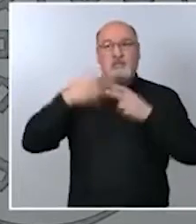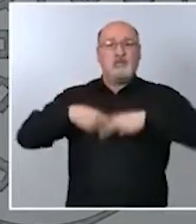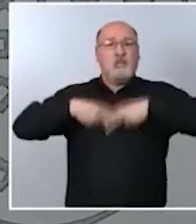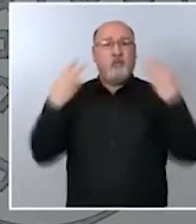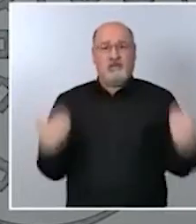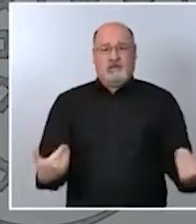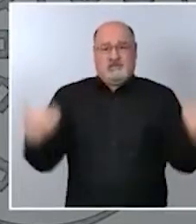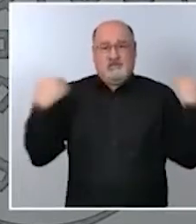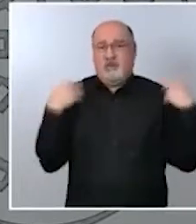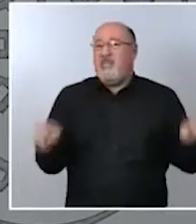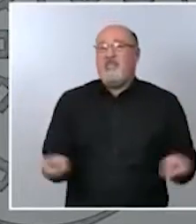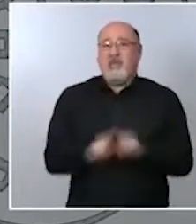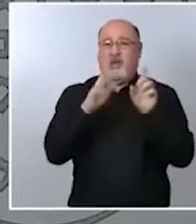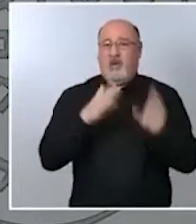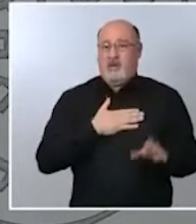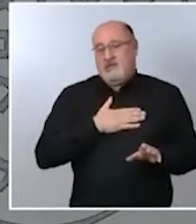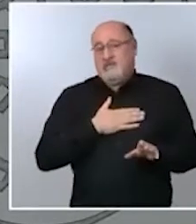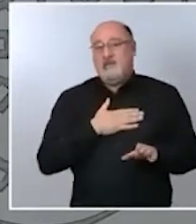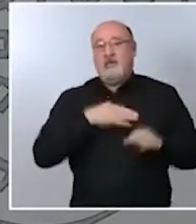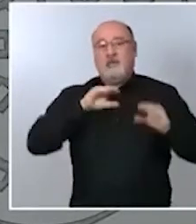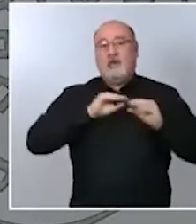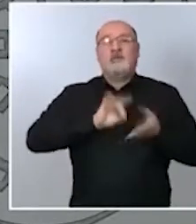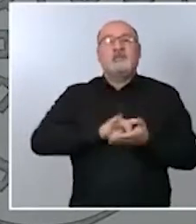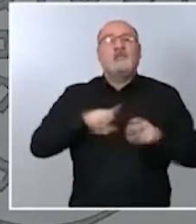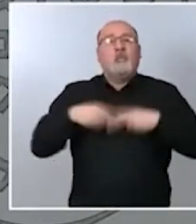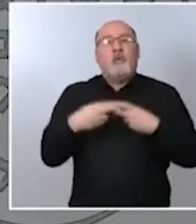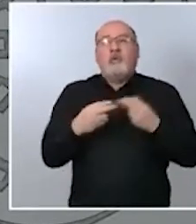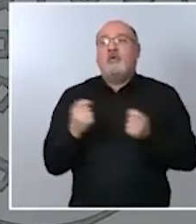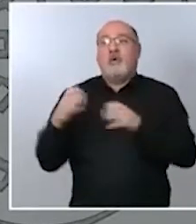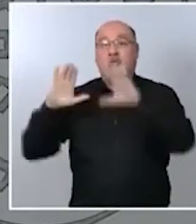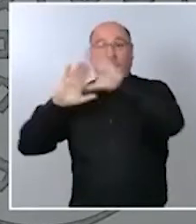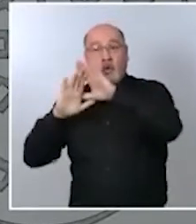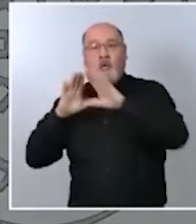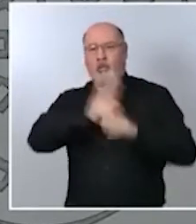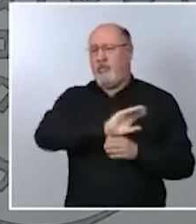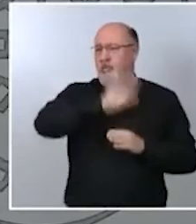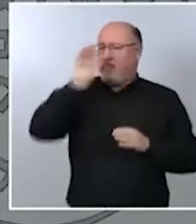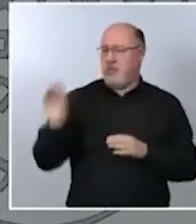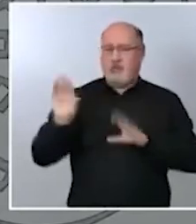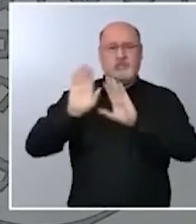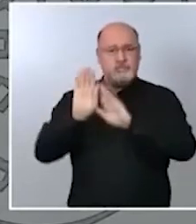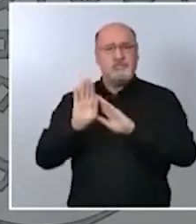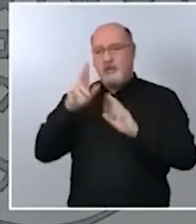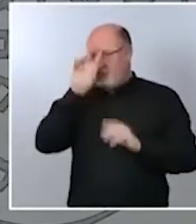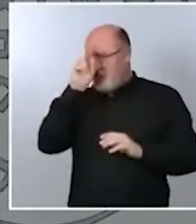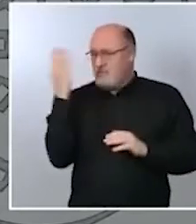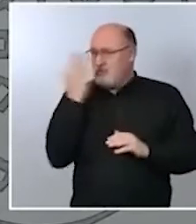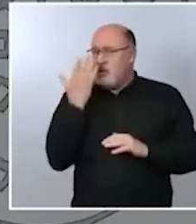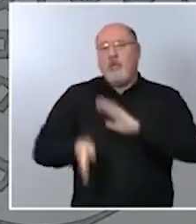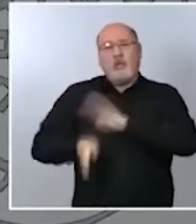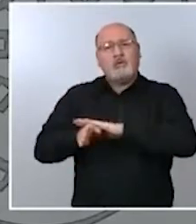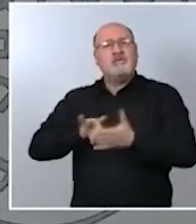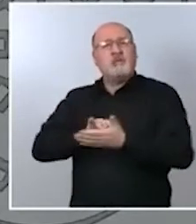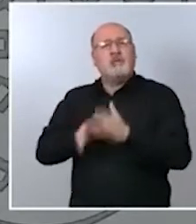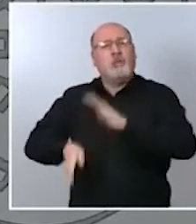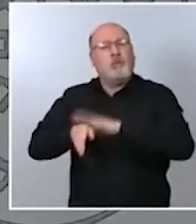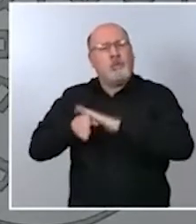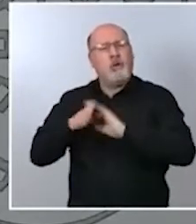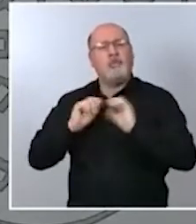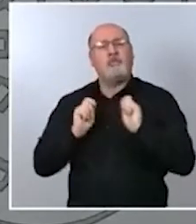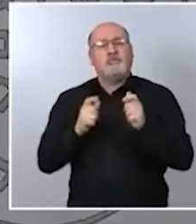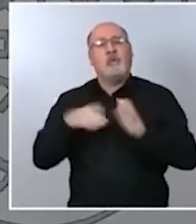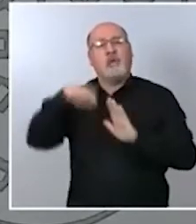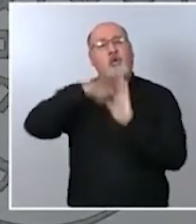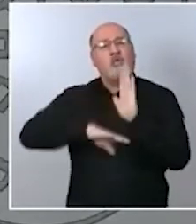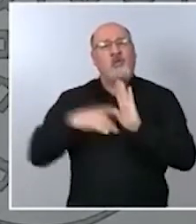de proveer un servicio público lo que nos ha preocupado es que ese servicio se siguiera prestando se hiciera en condiciones de calidad